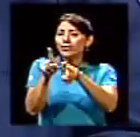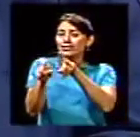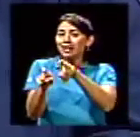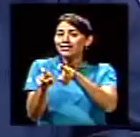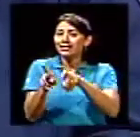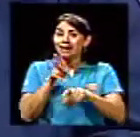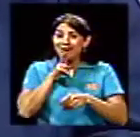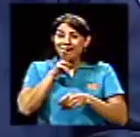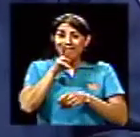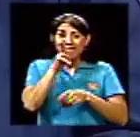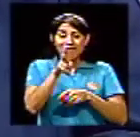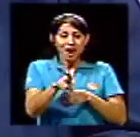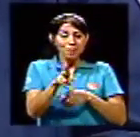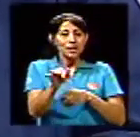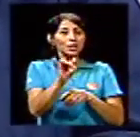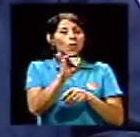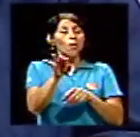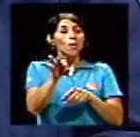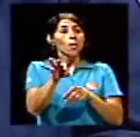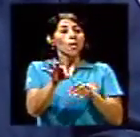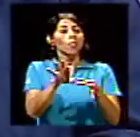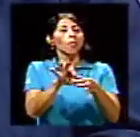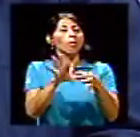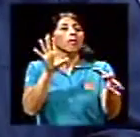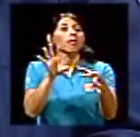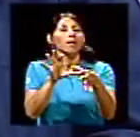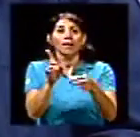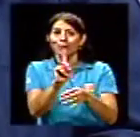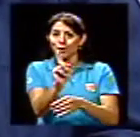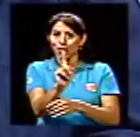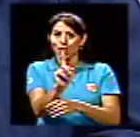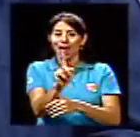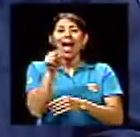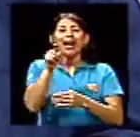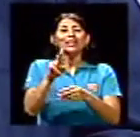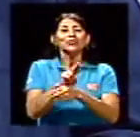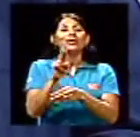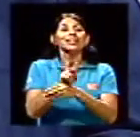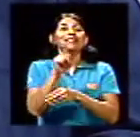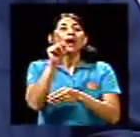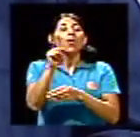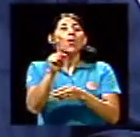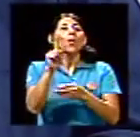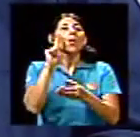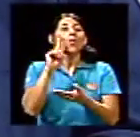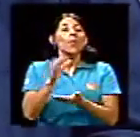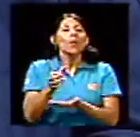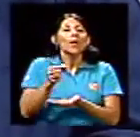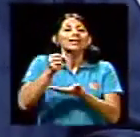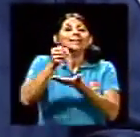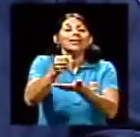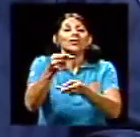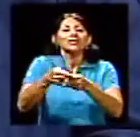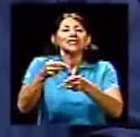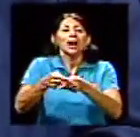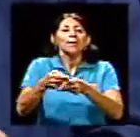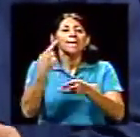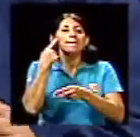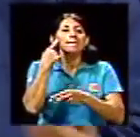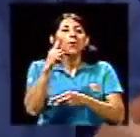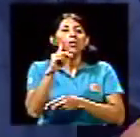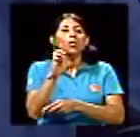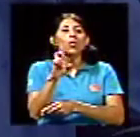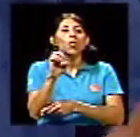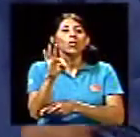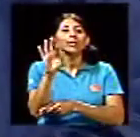completamente aleatorias. Entonces, ahí se utiliza un muestreo que se llama por cuota. Entonces, ahí fijan unas cuotas por